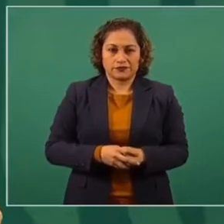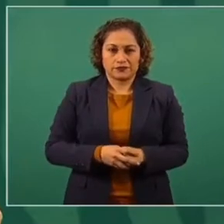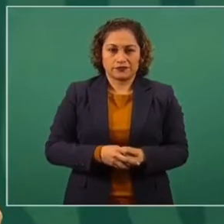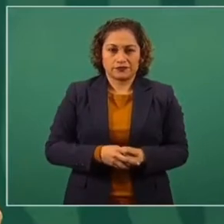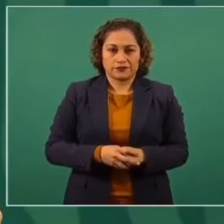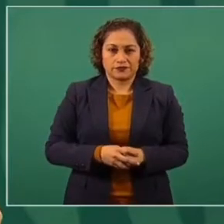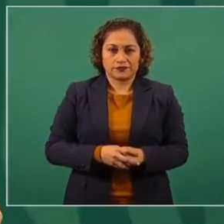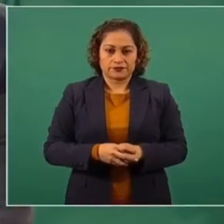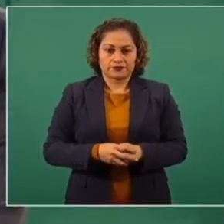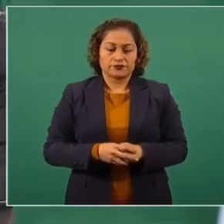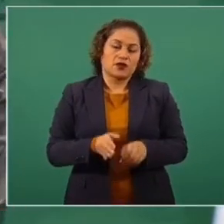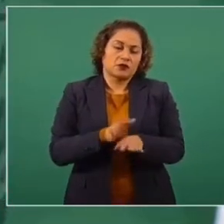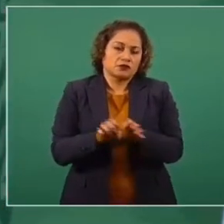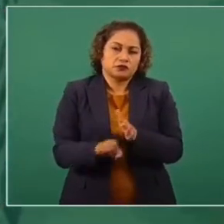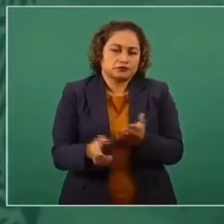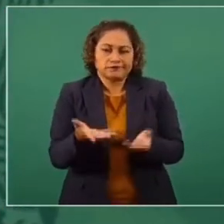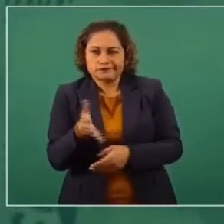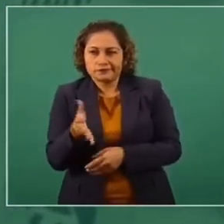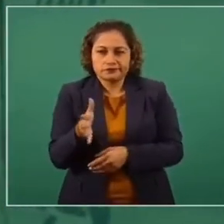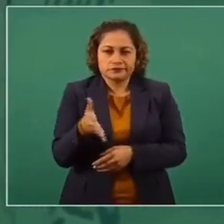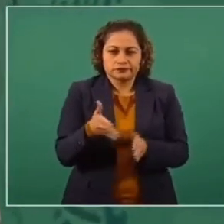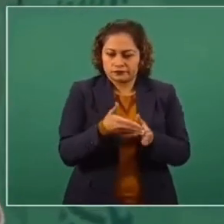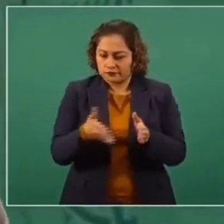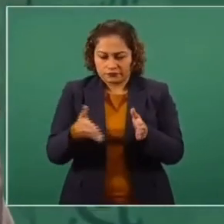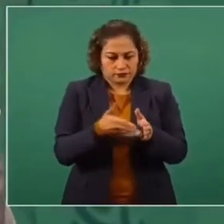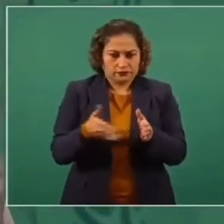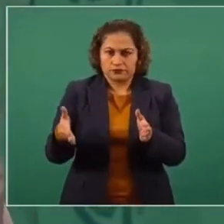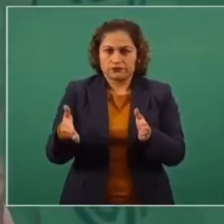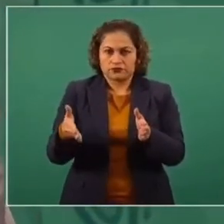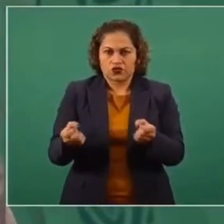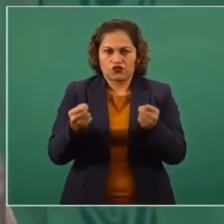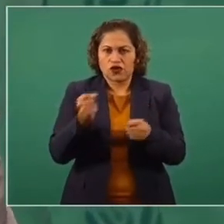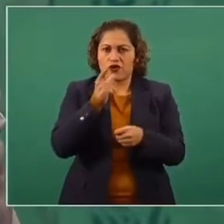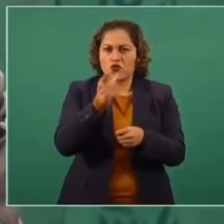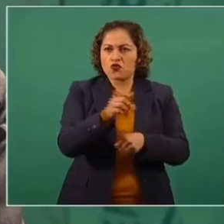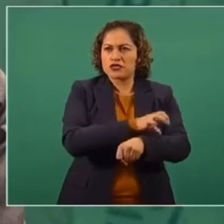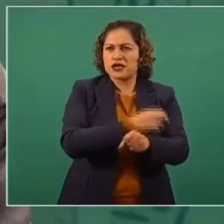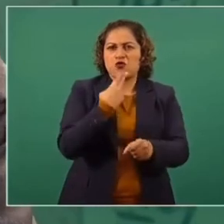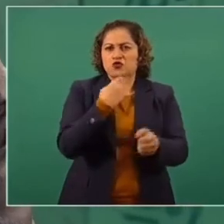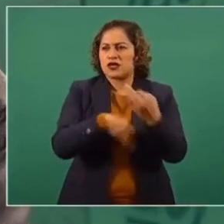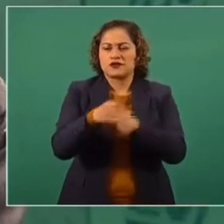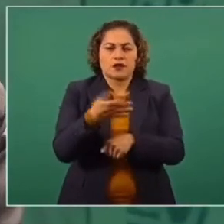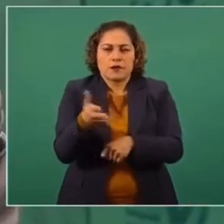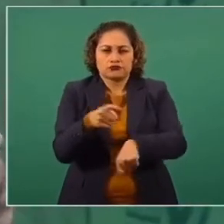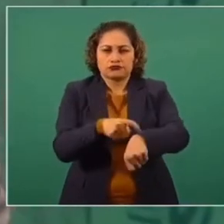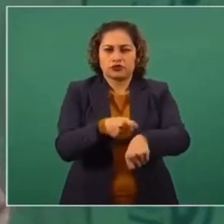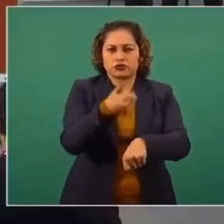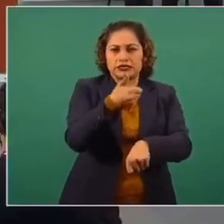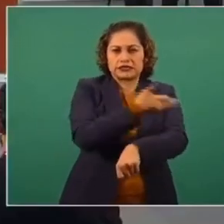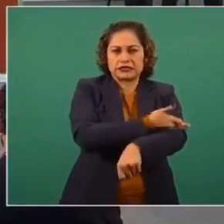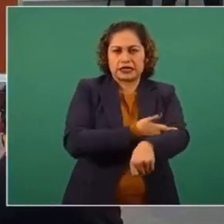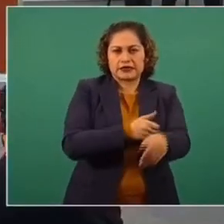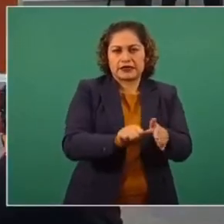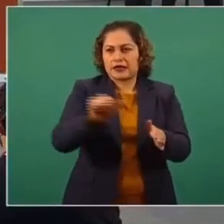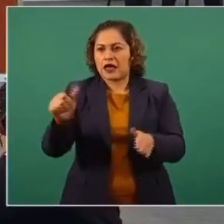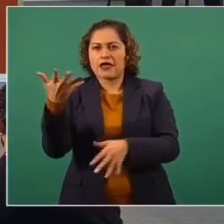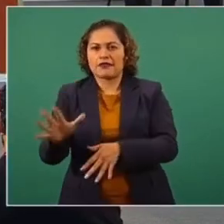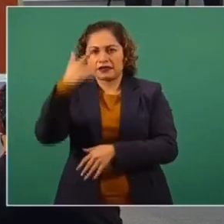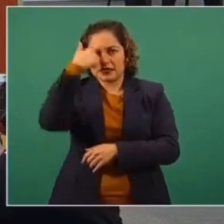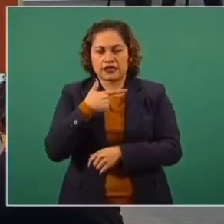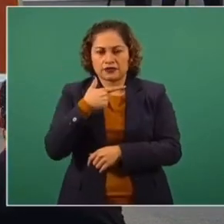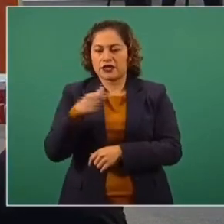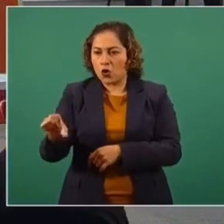pueden ir estos periodos de tiempo, estos intervalos de 6 de la tarde a 10 de la noche,